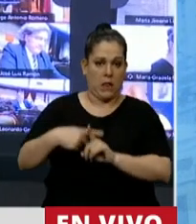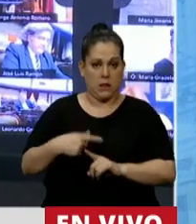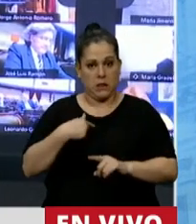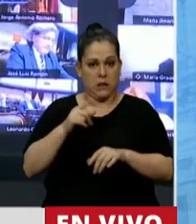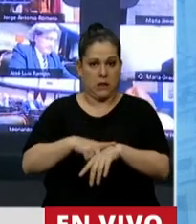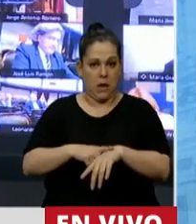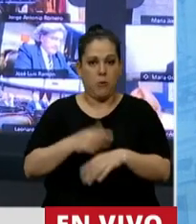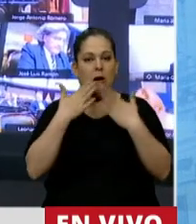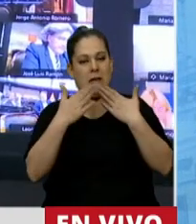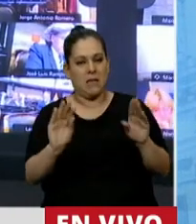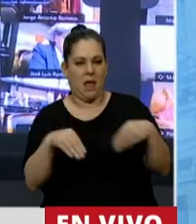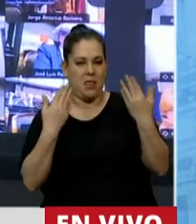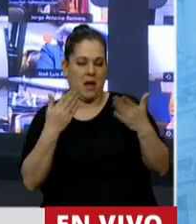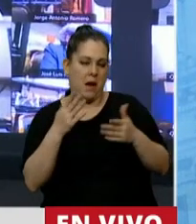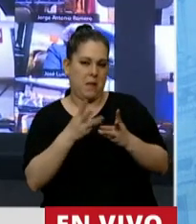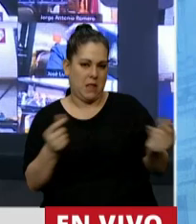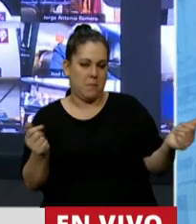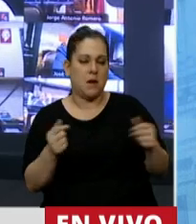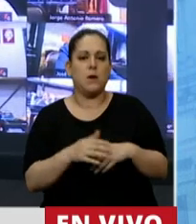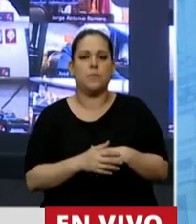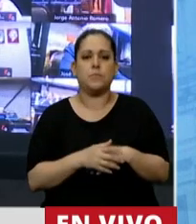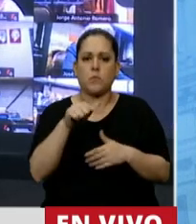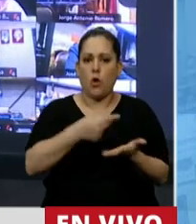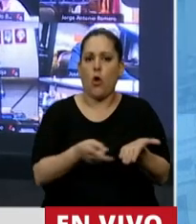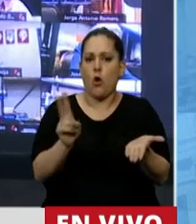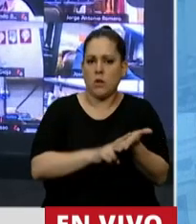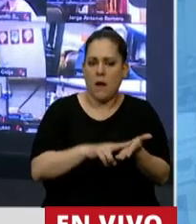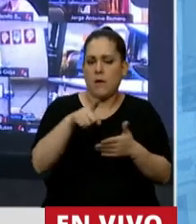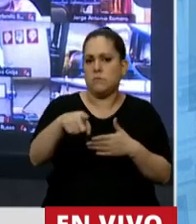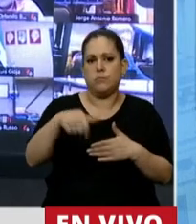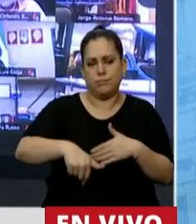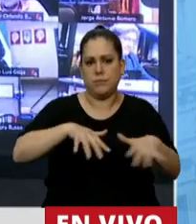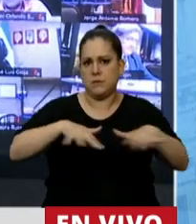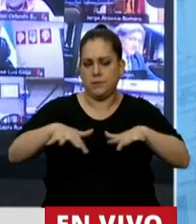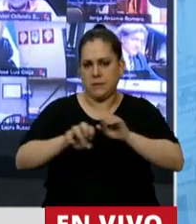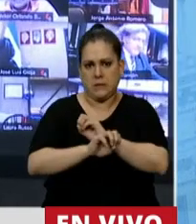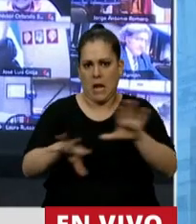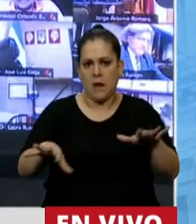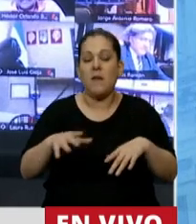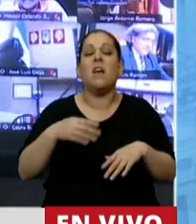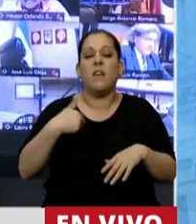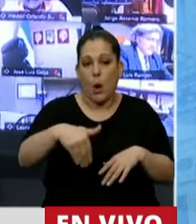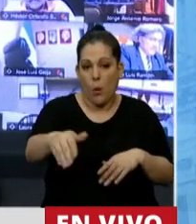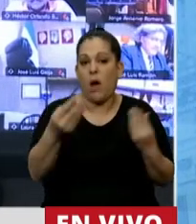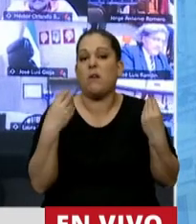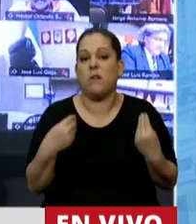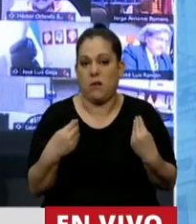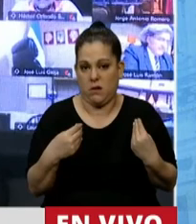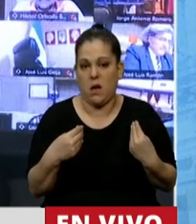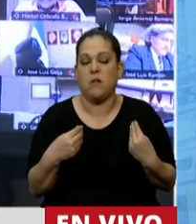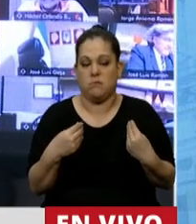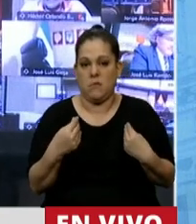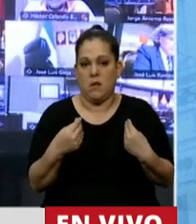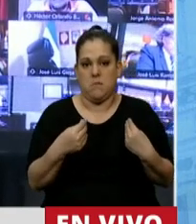dejarme terminar. Se van a llevar la foto sepia otra vez de una noche escandalosa. Y sabe que van a perpetuar el